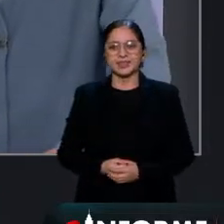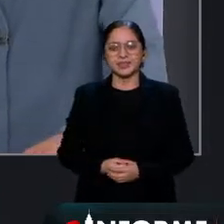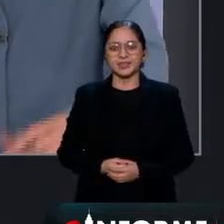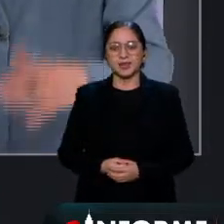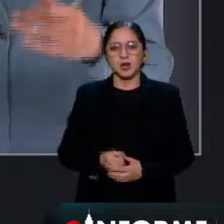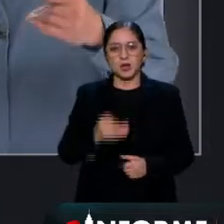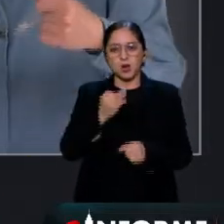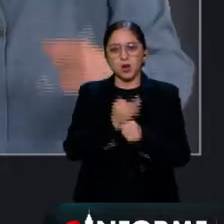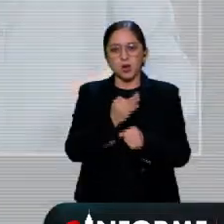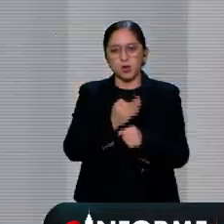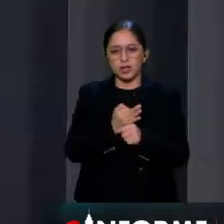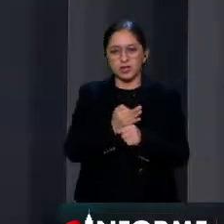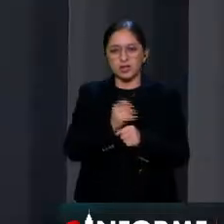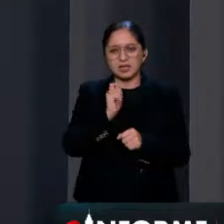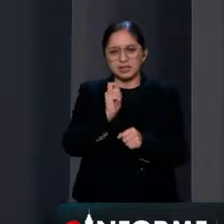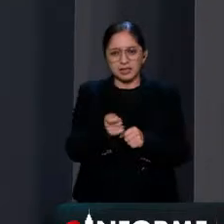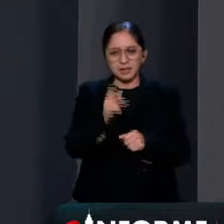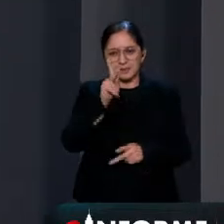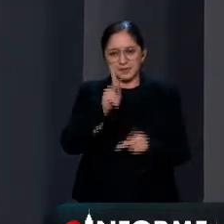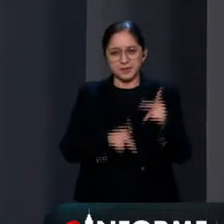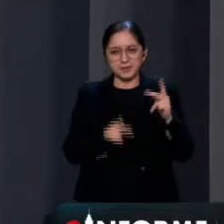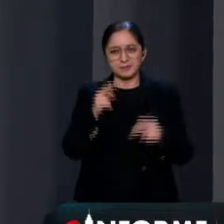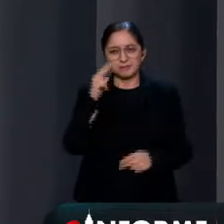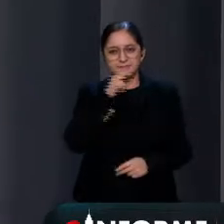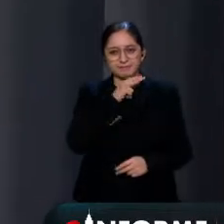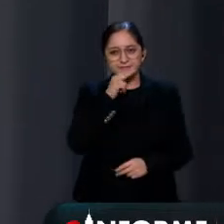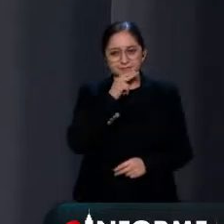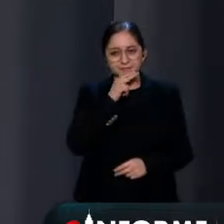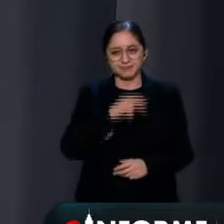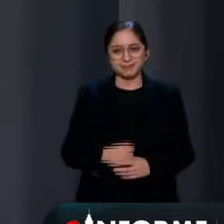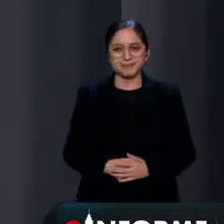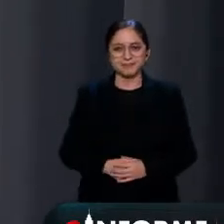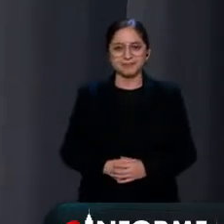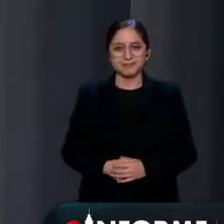y nos vamos nosotros a un corte muy rápido y volvemos